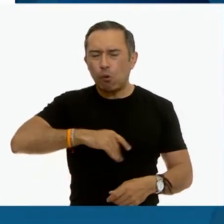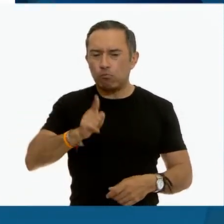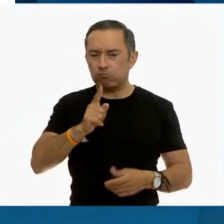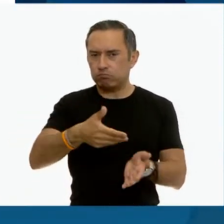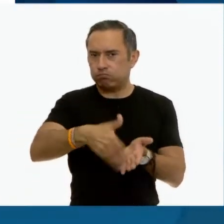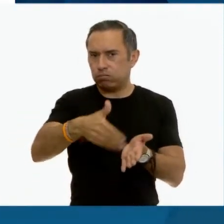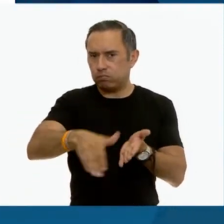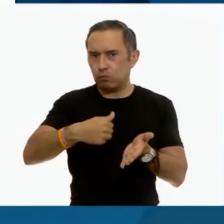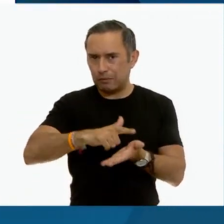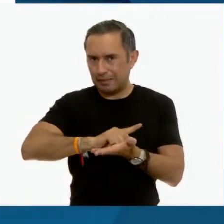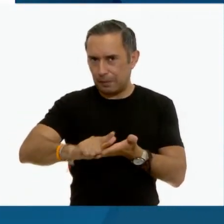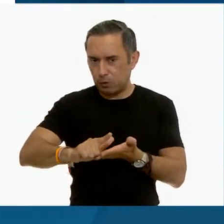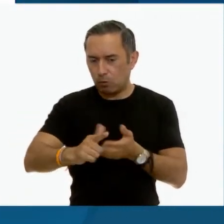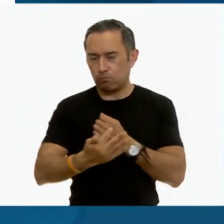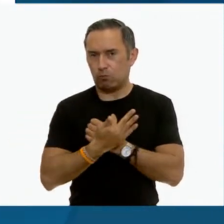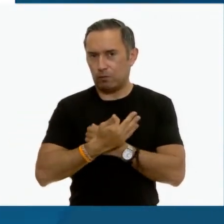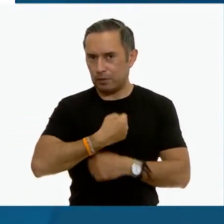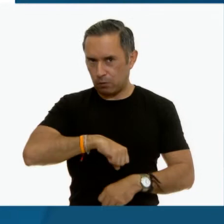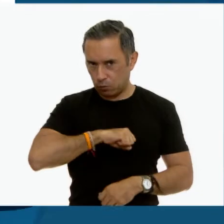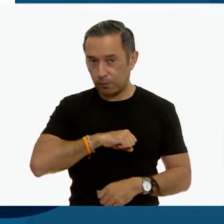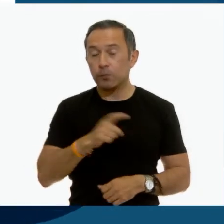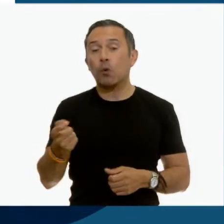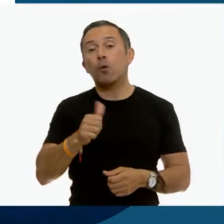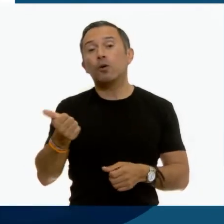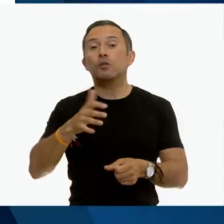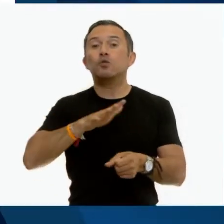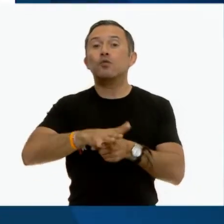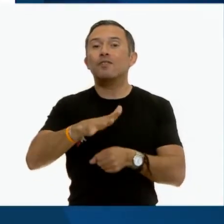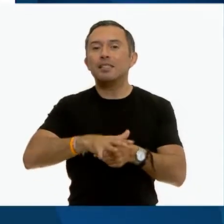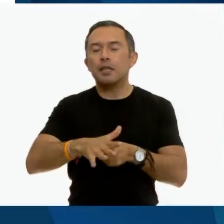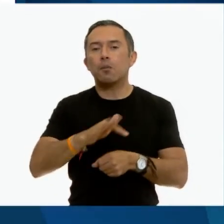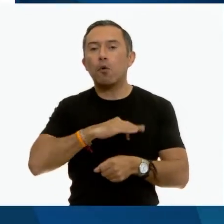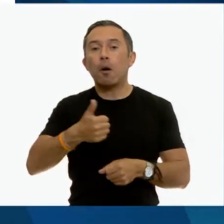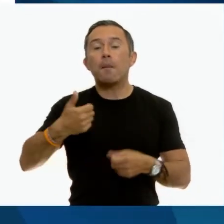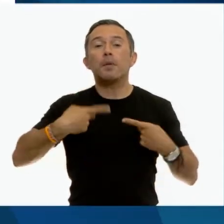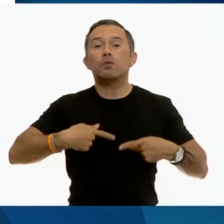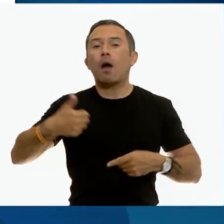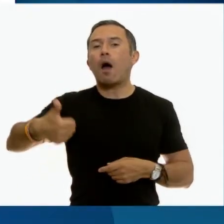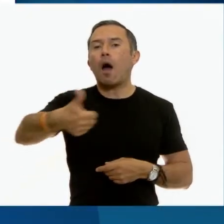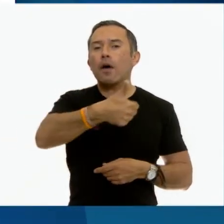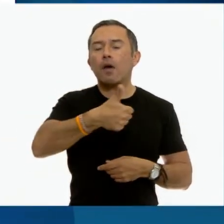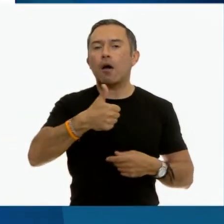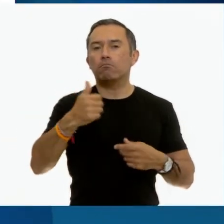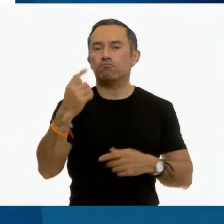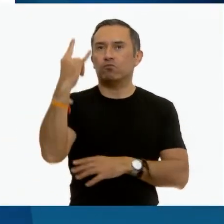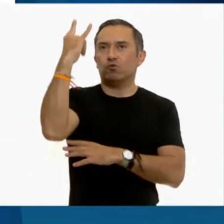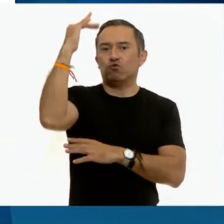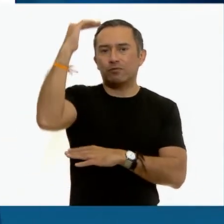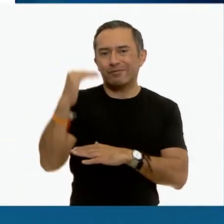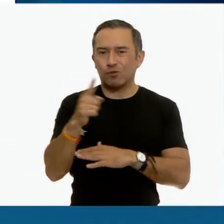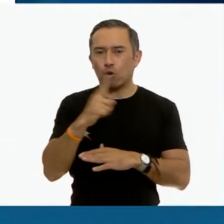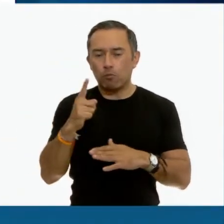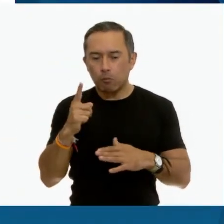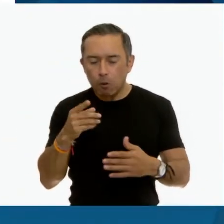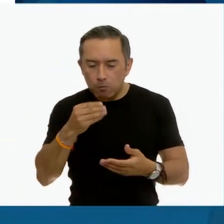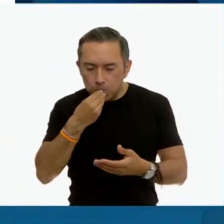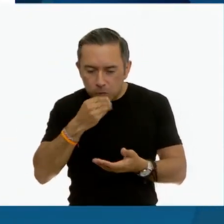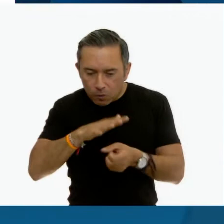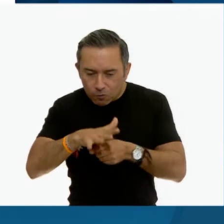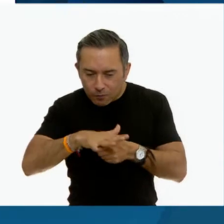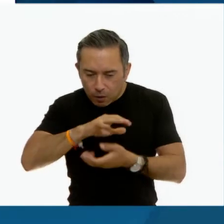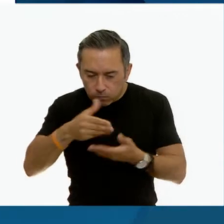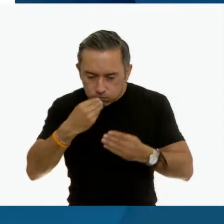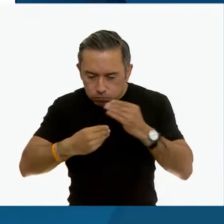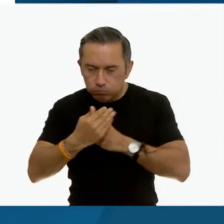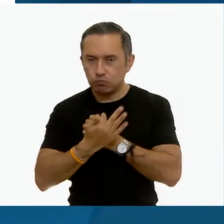Que aporten los nutrimentos según las actividades de cada persona. Variada. Que las comidas de cada